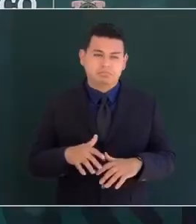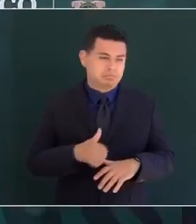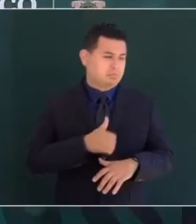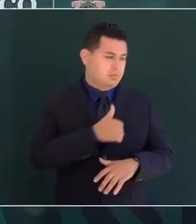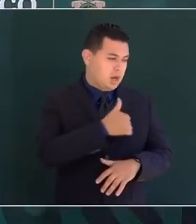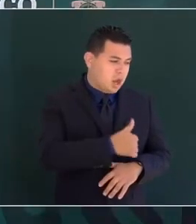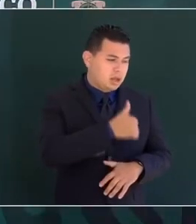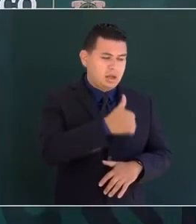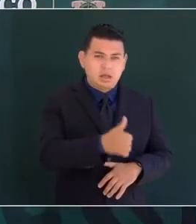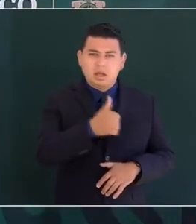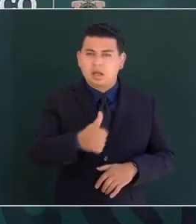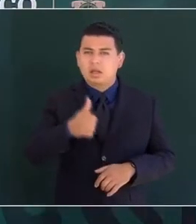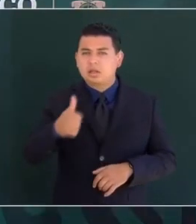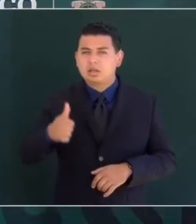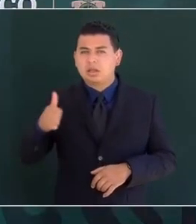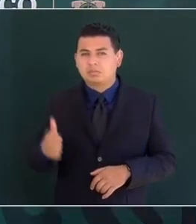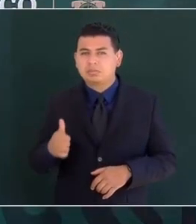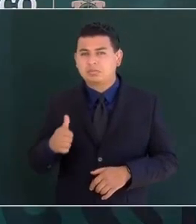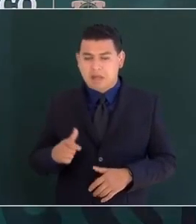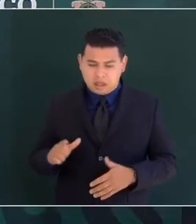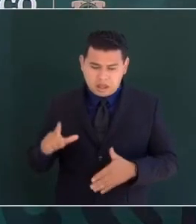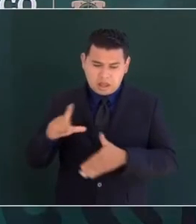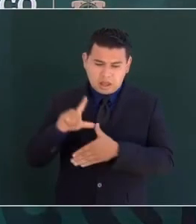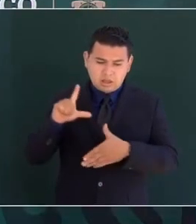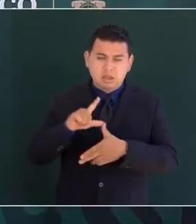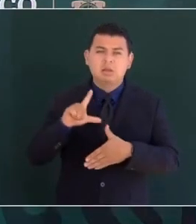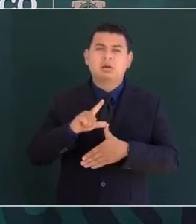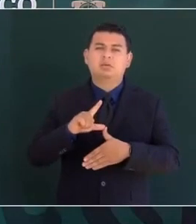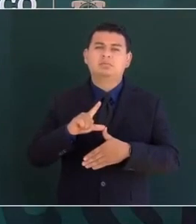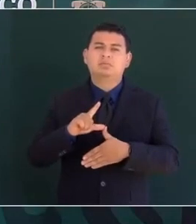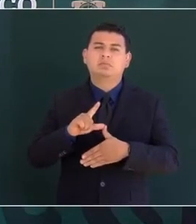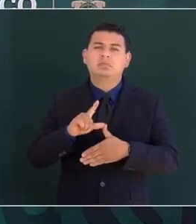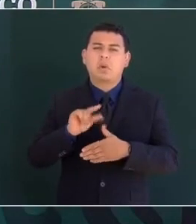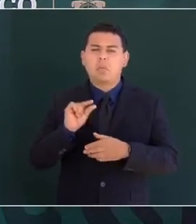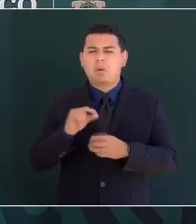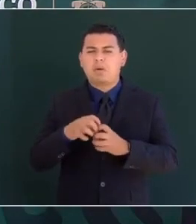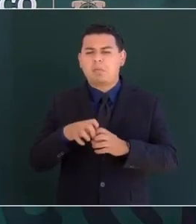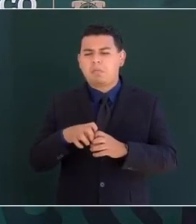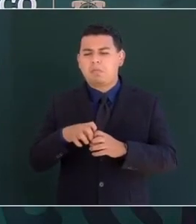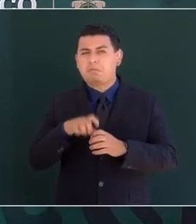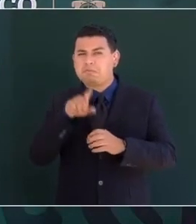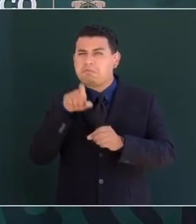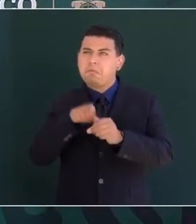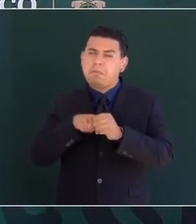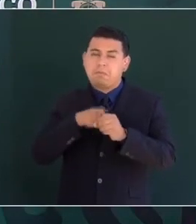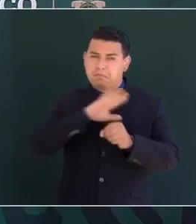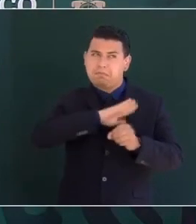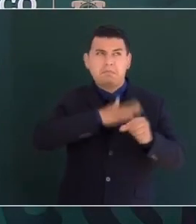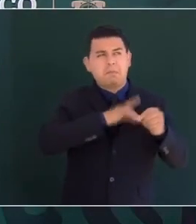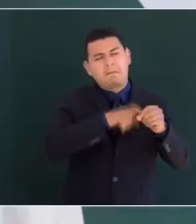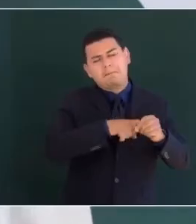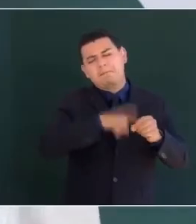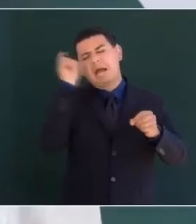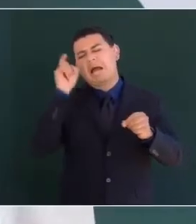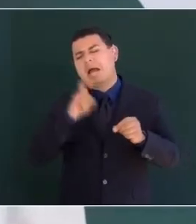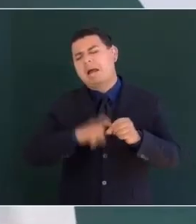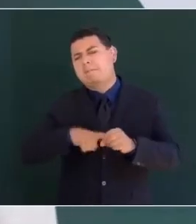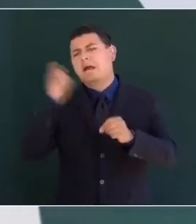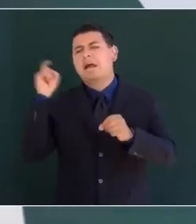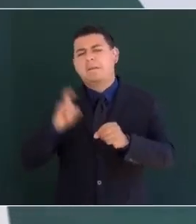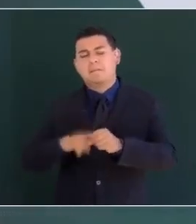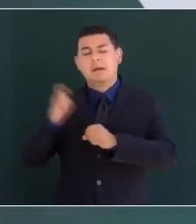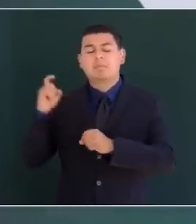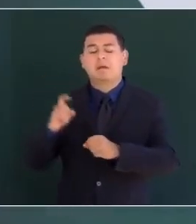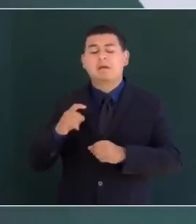los países de América Latina se fueron separando de España el 15 de septiembre de